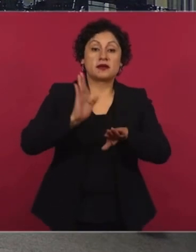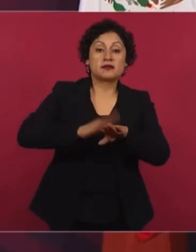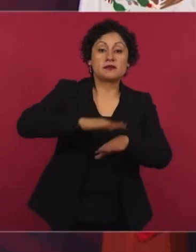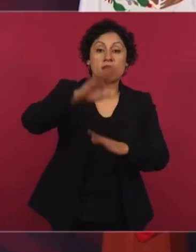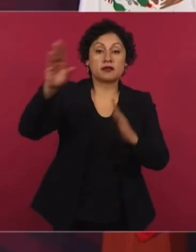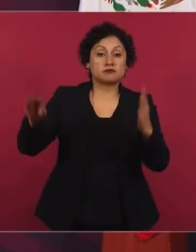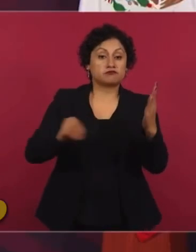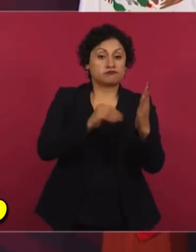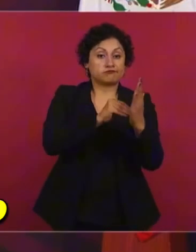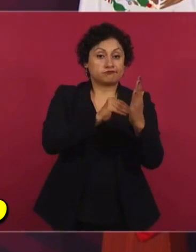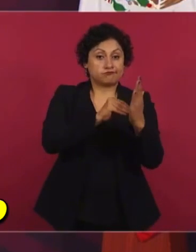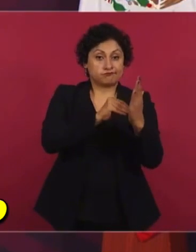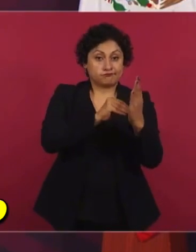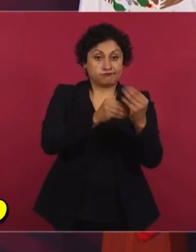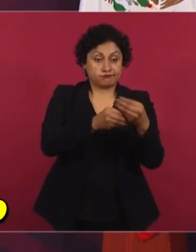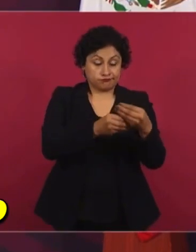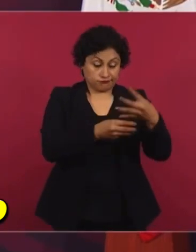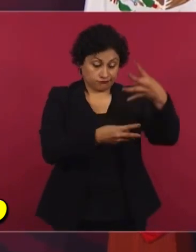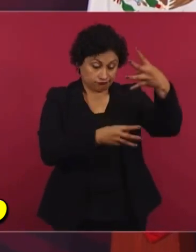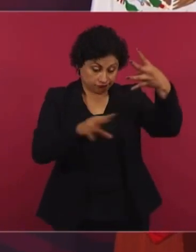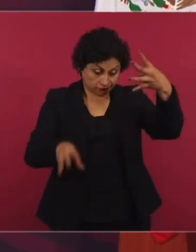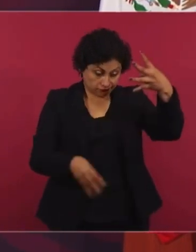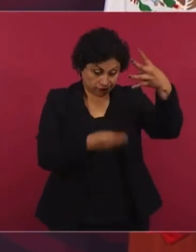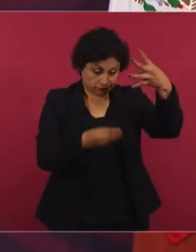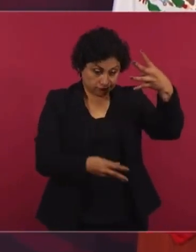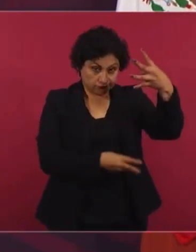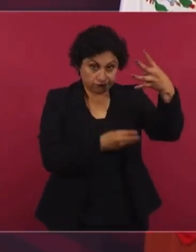militares más, pensando